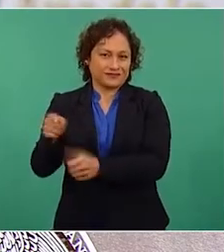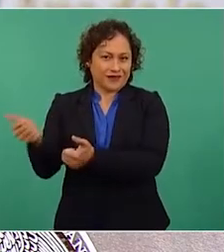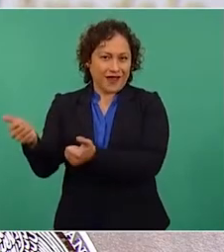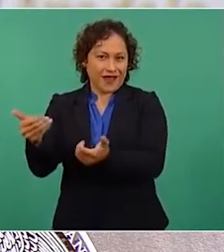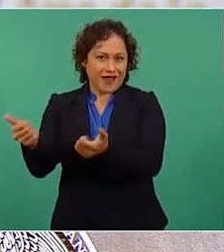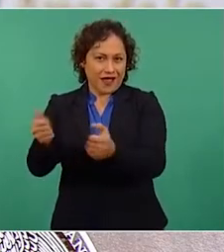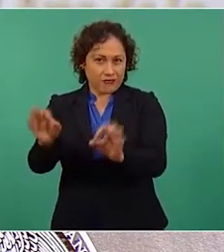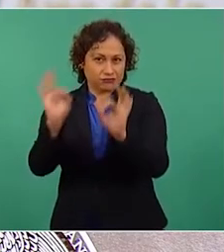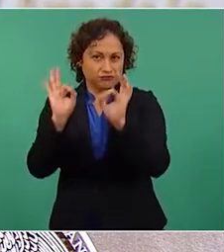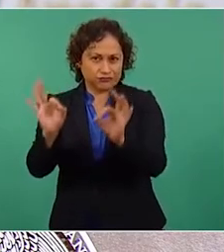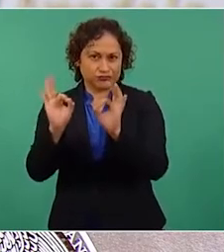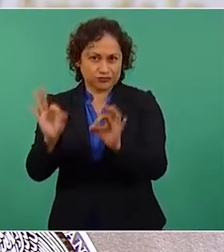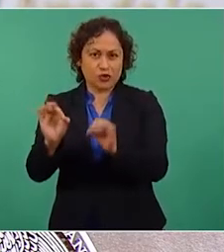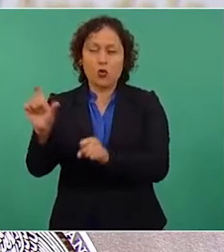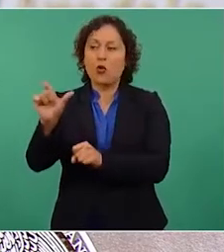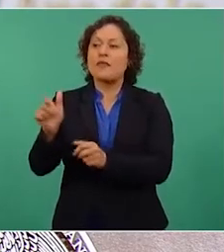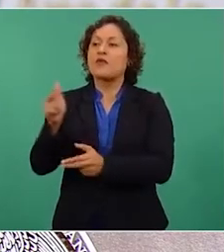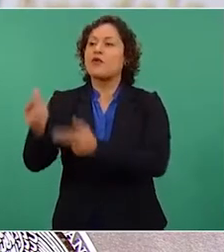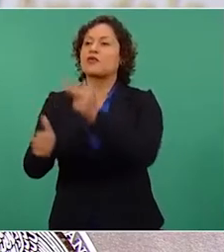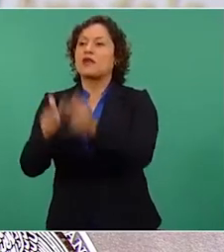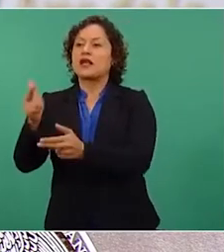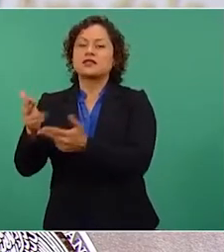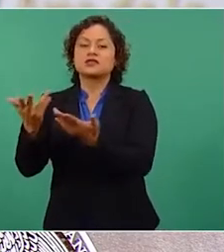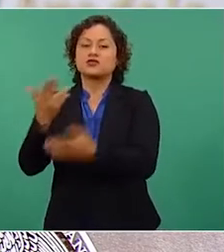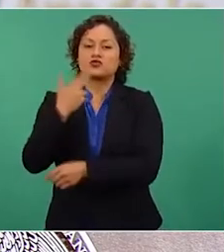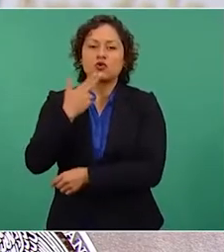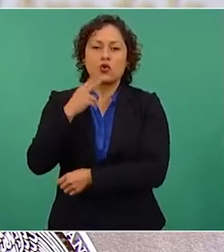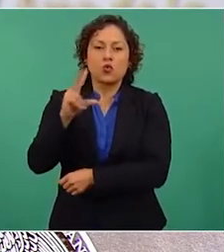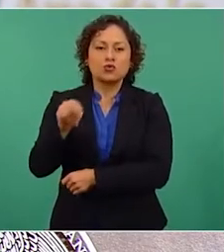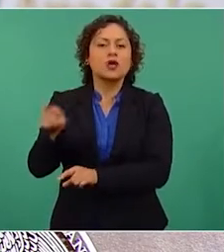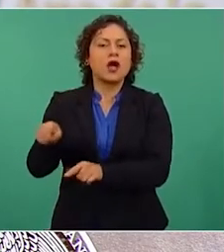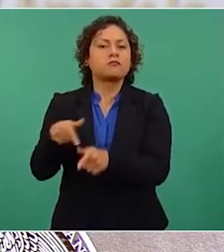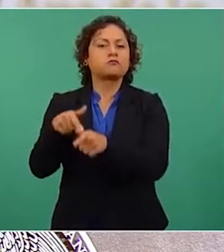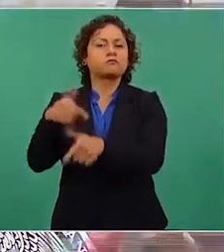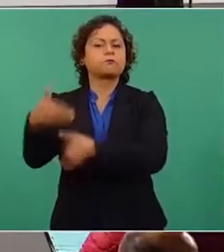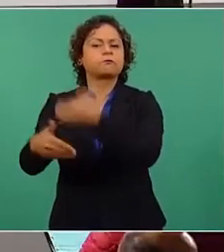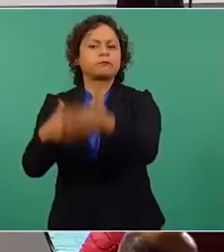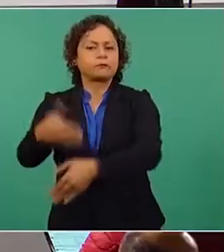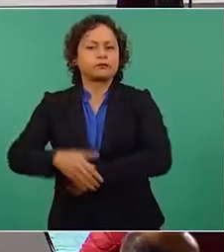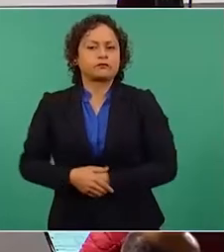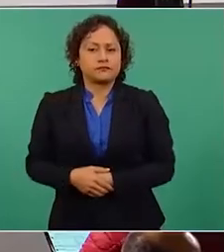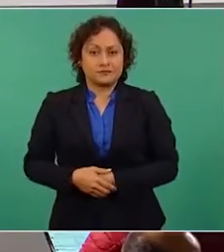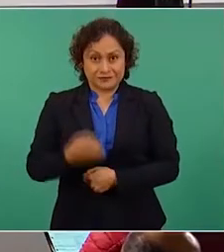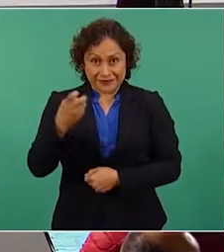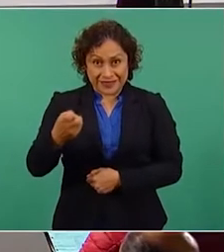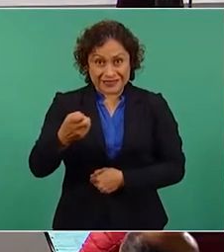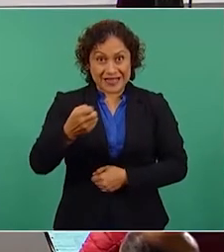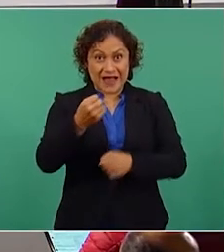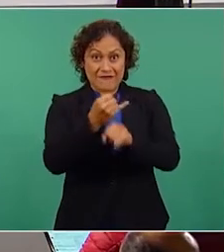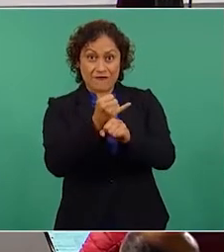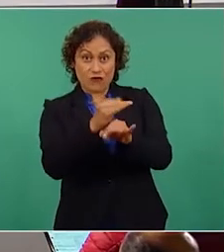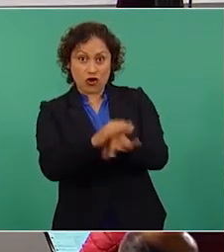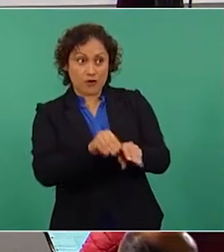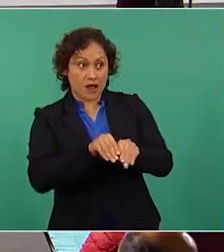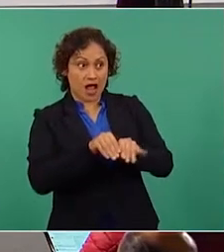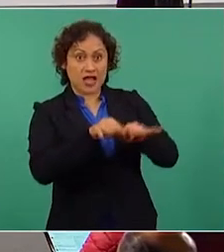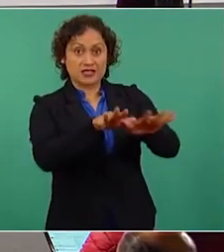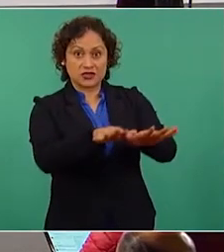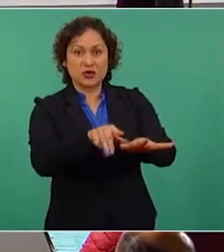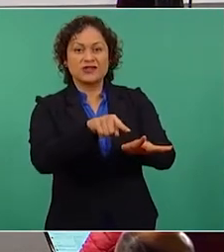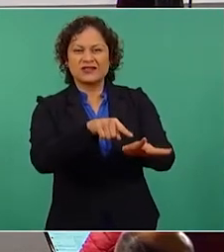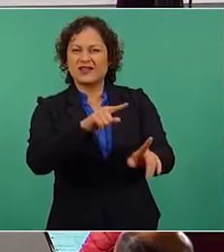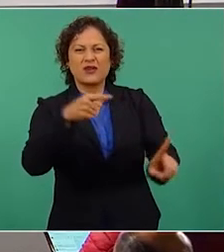no están disponibles. Todas esas informaciones son parte de una campaña de desprestigio contra la CFE,